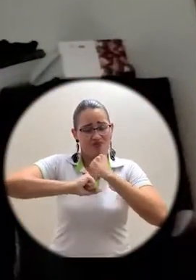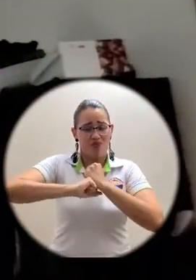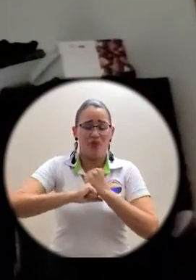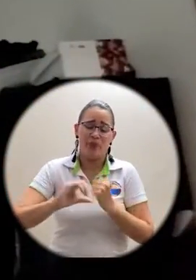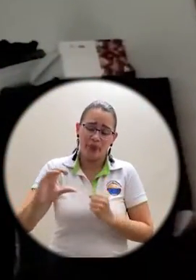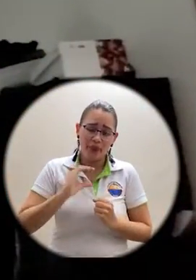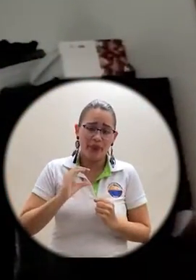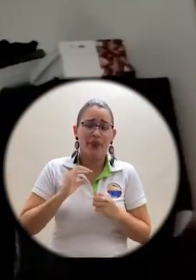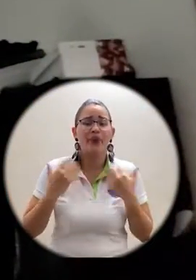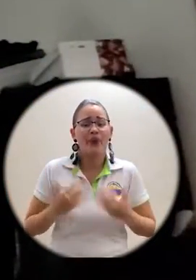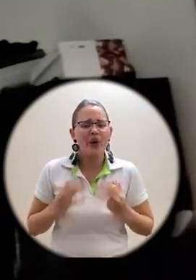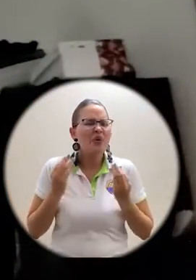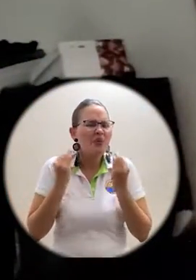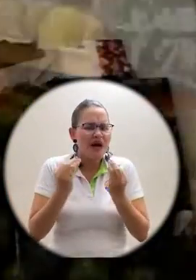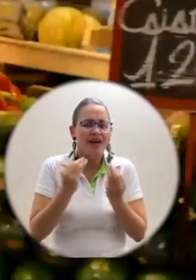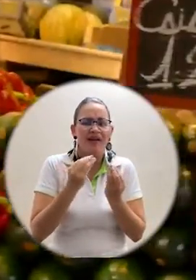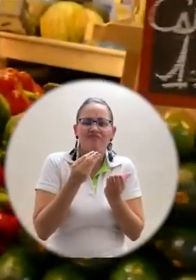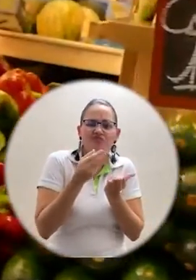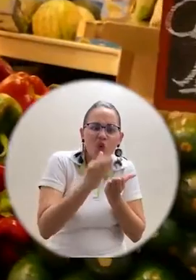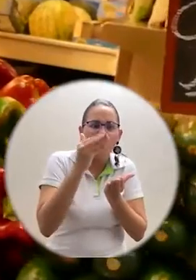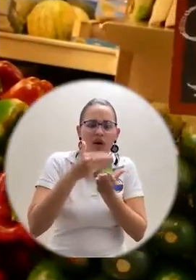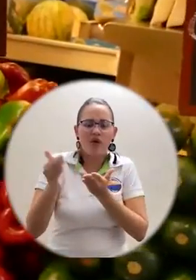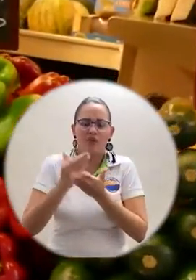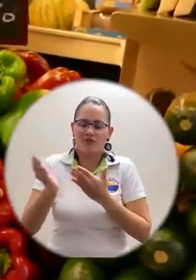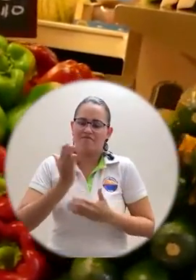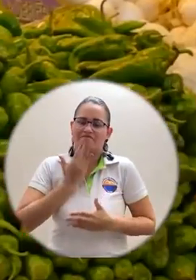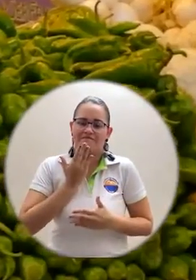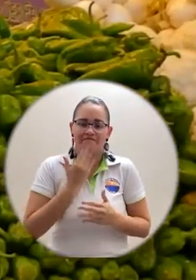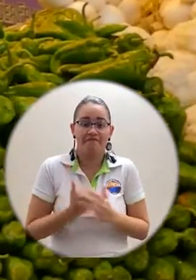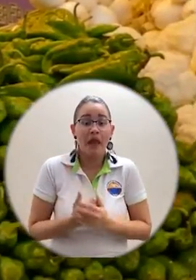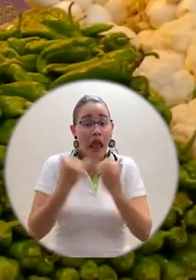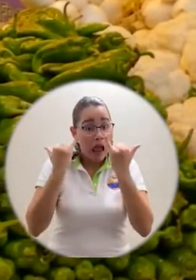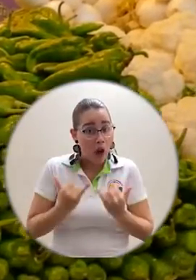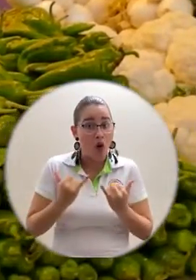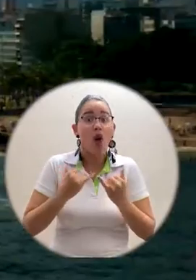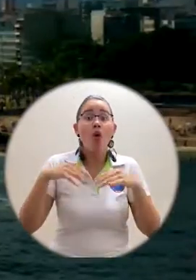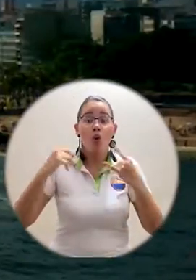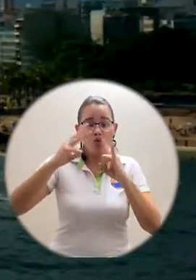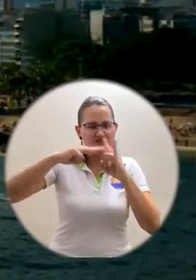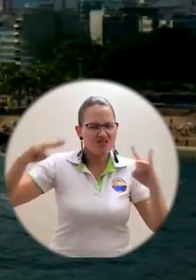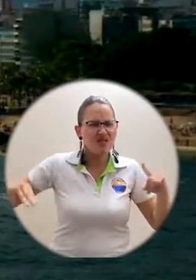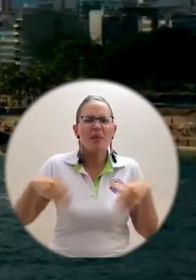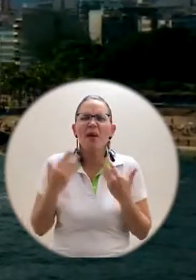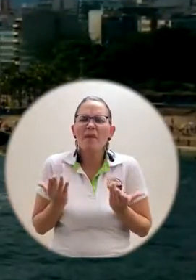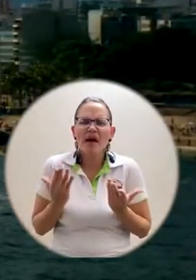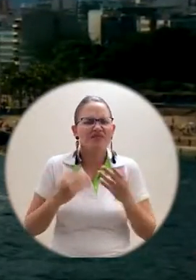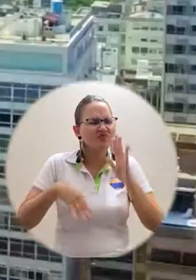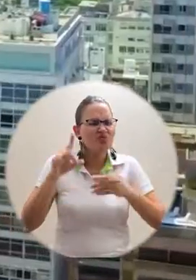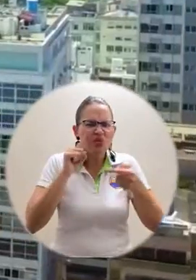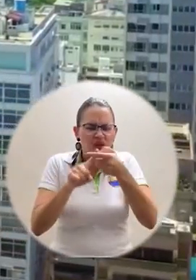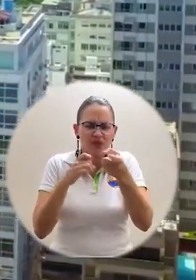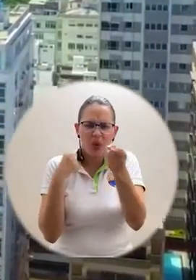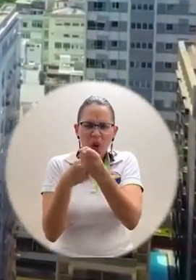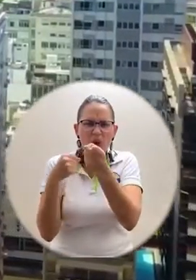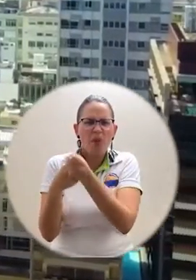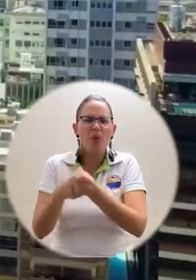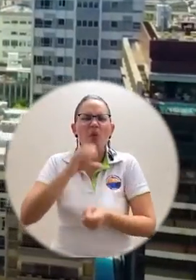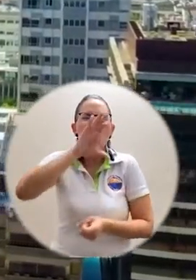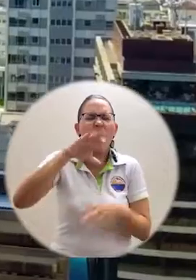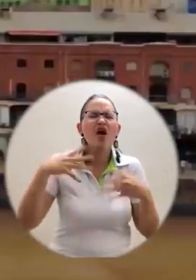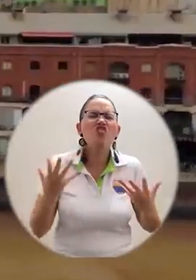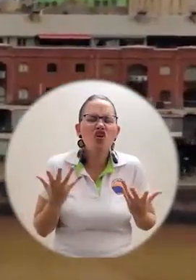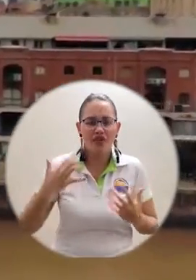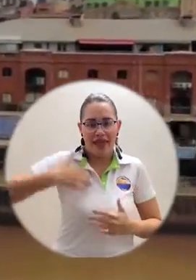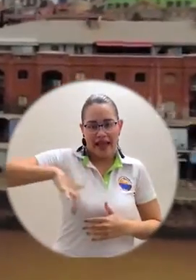hemos podido solventar diferentes necesidades que hemos tenido. En este momento, Uri Magdalena cuenta con estudiantes de los diferentes